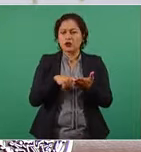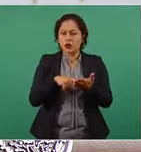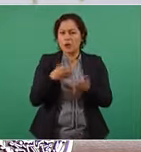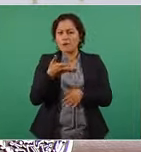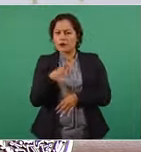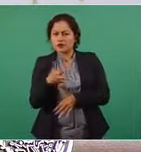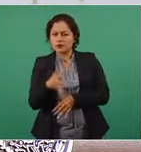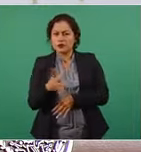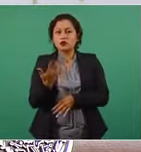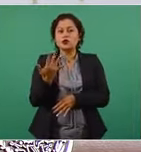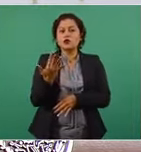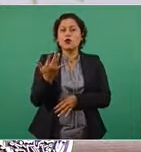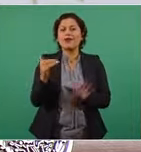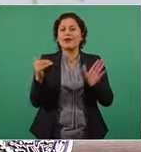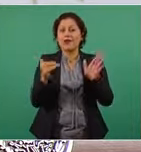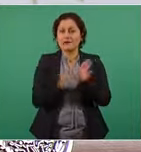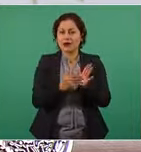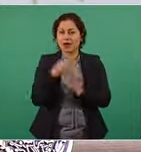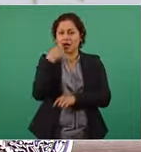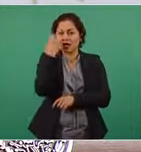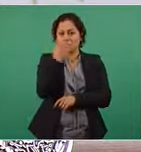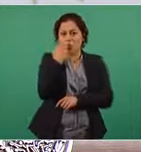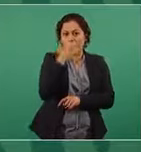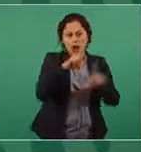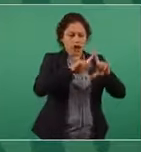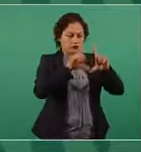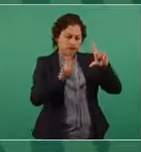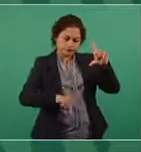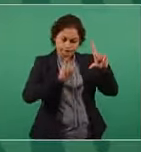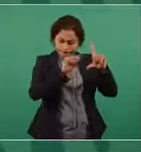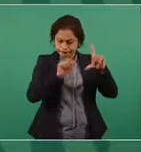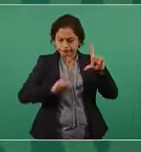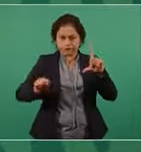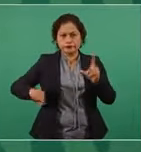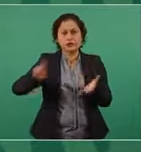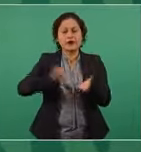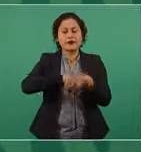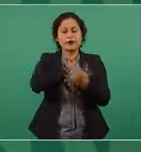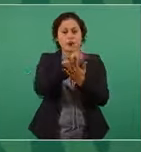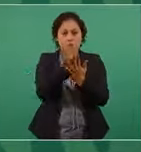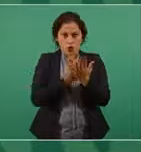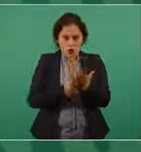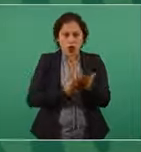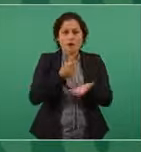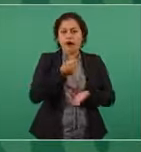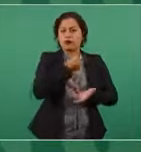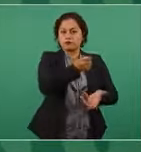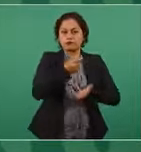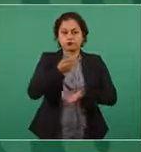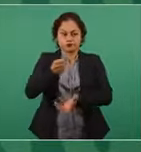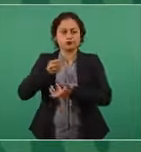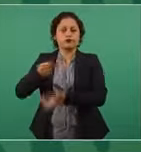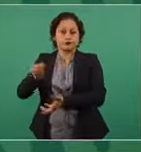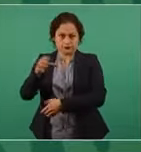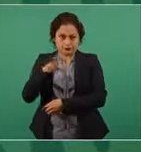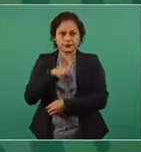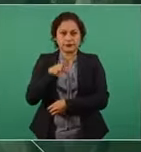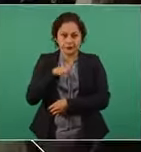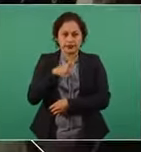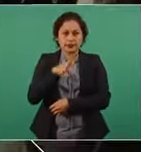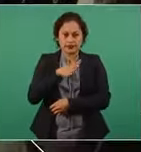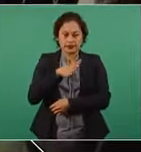escuelas que reciben estos apoyos de manera directa y es para mantenimiento,